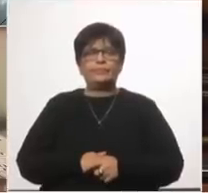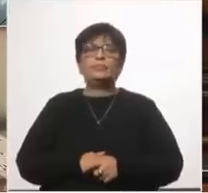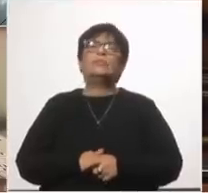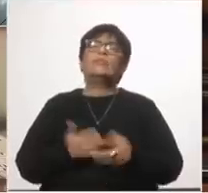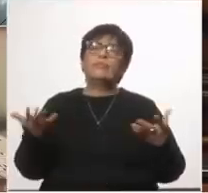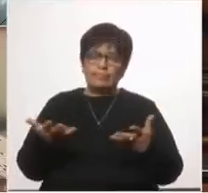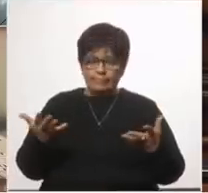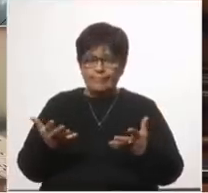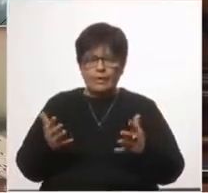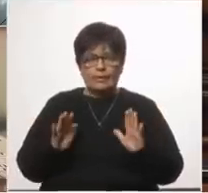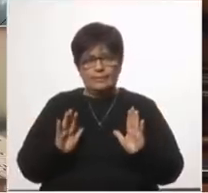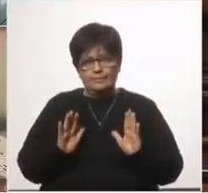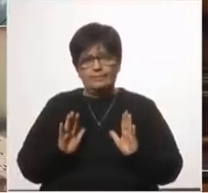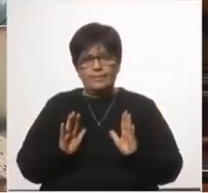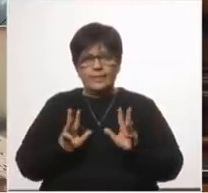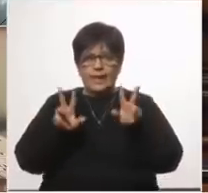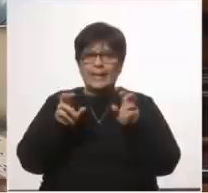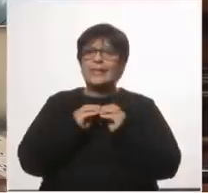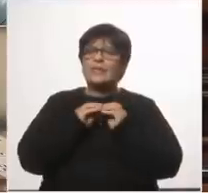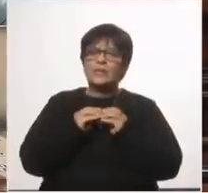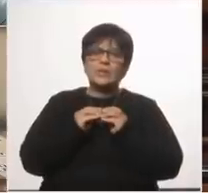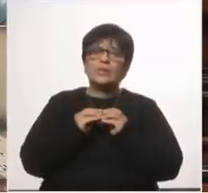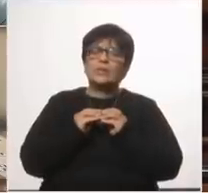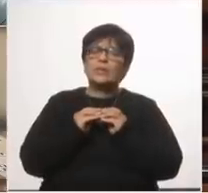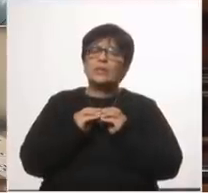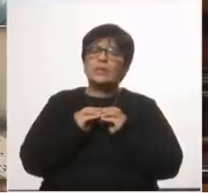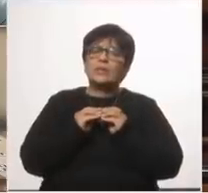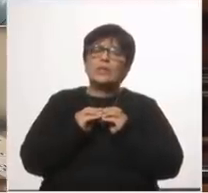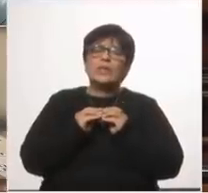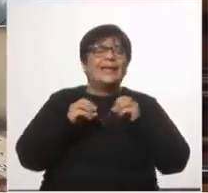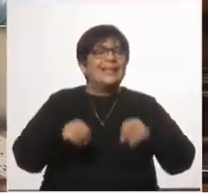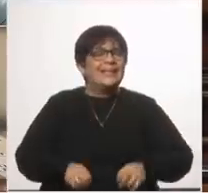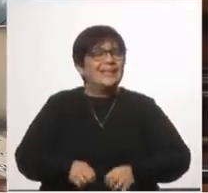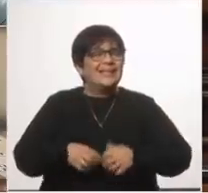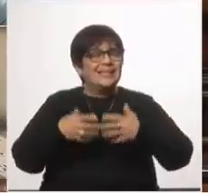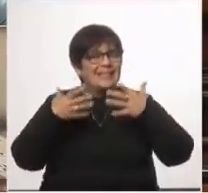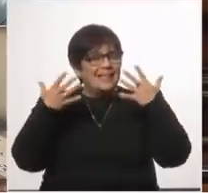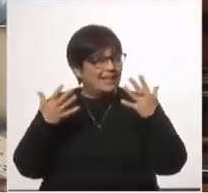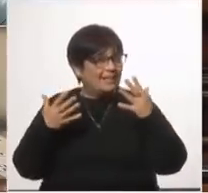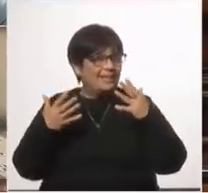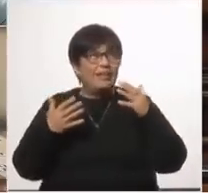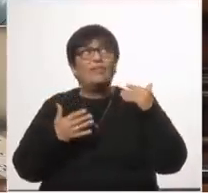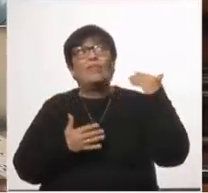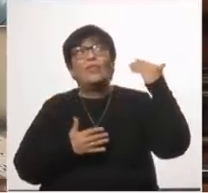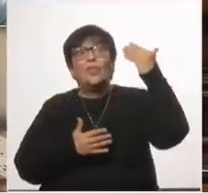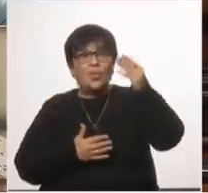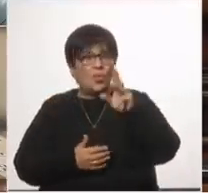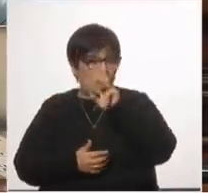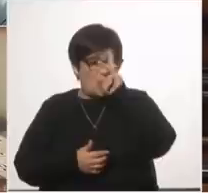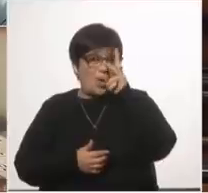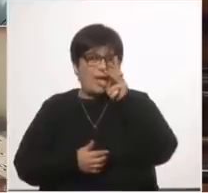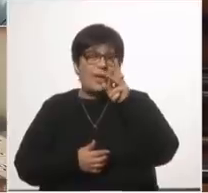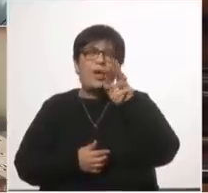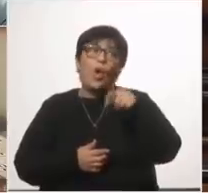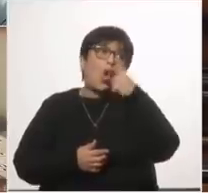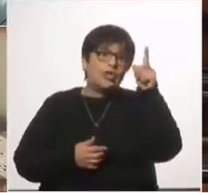quiero ahora pasar a un tema que es altamente trágico para el Uruguay del futuro que son las patologías no